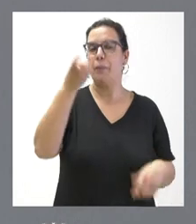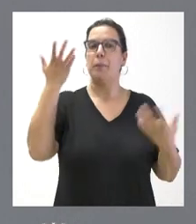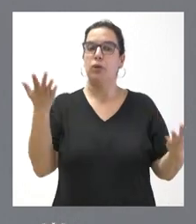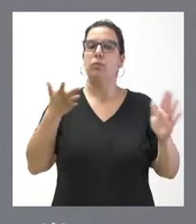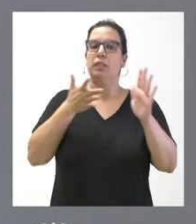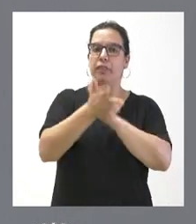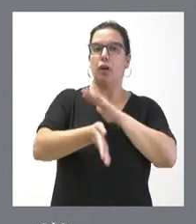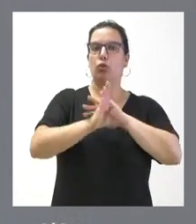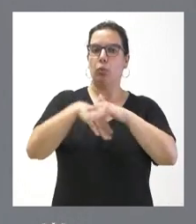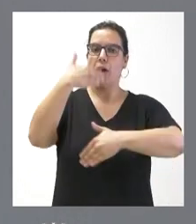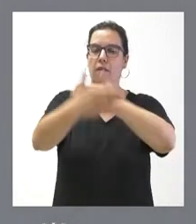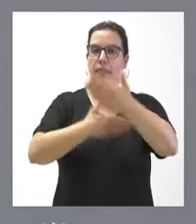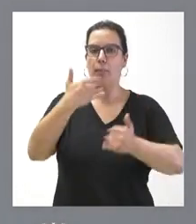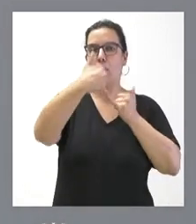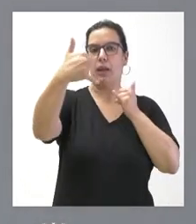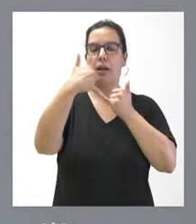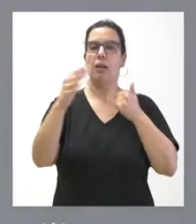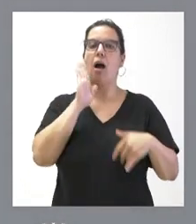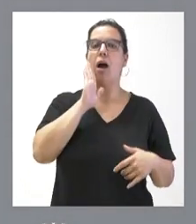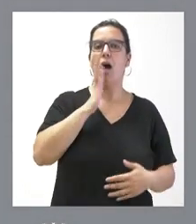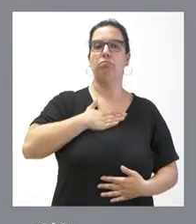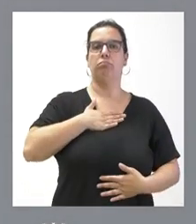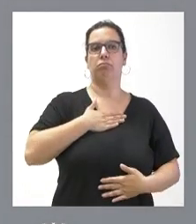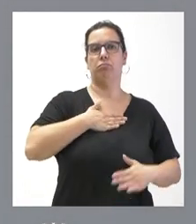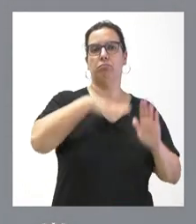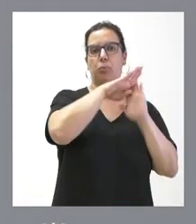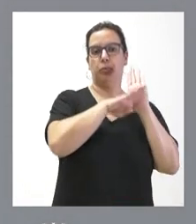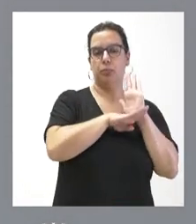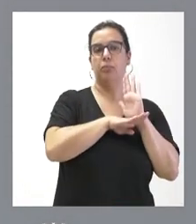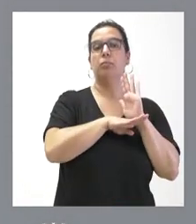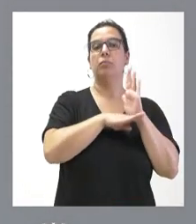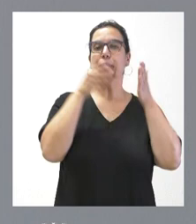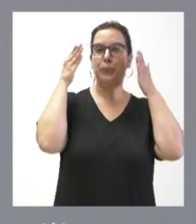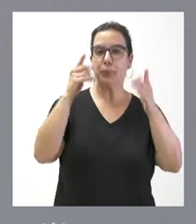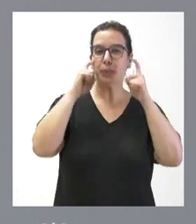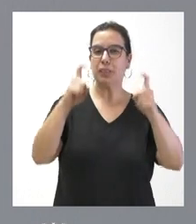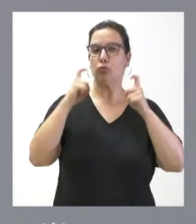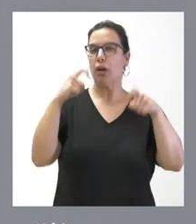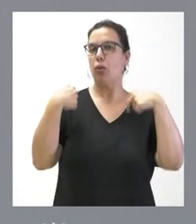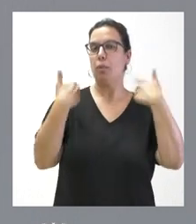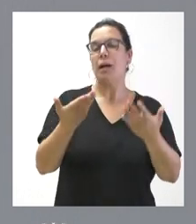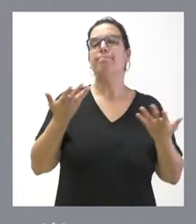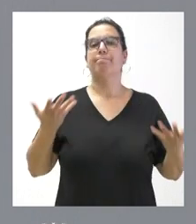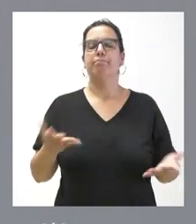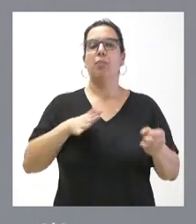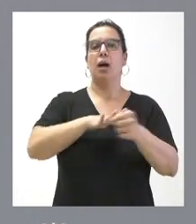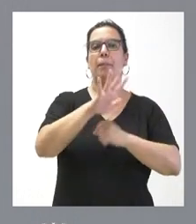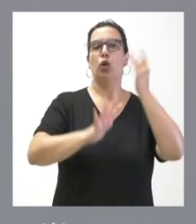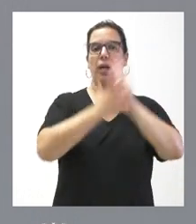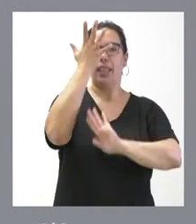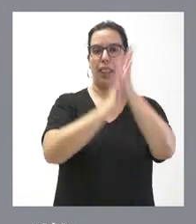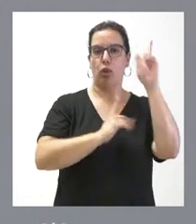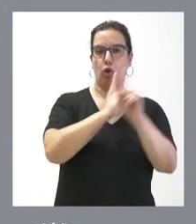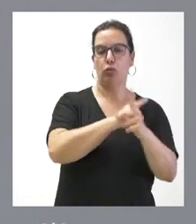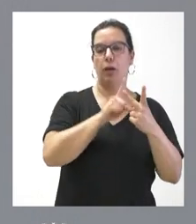permiten seguir avanzando en las líneas que teníamos establecidas, en este caso centrando esfuerzos en el ámbito de los incendios forestales,